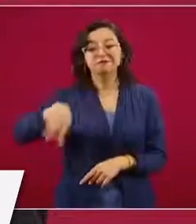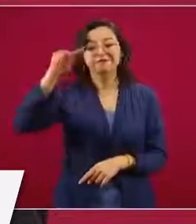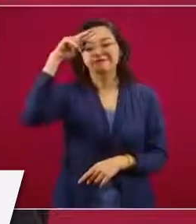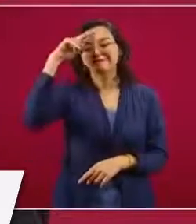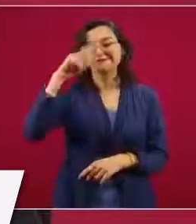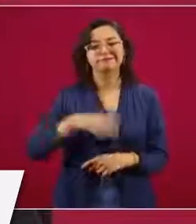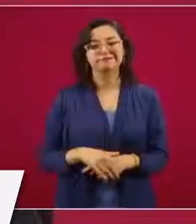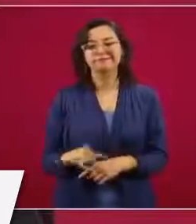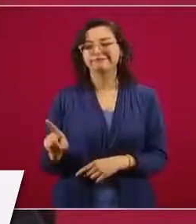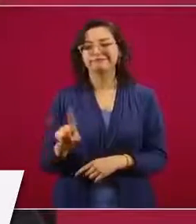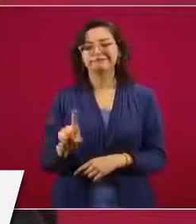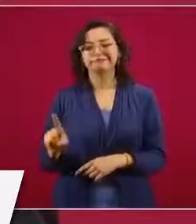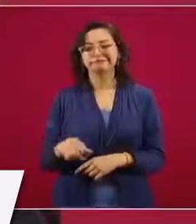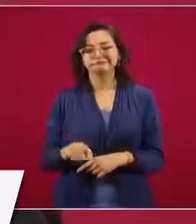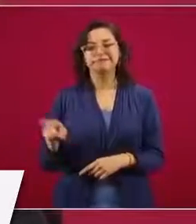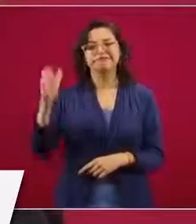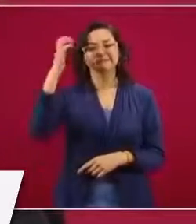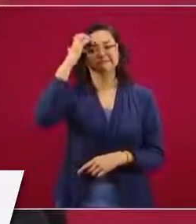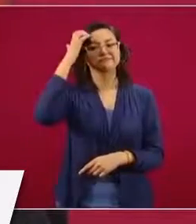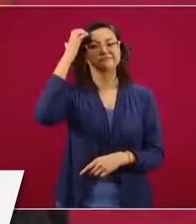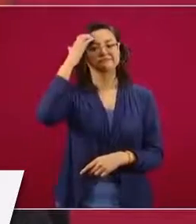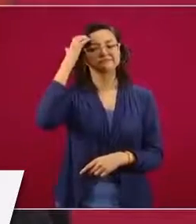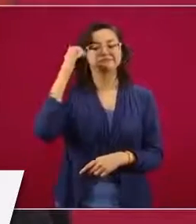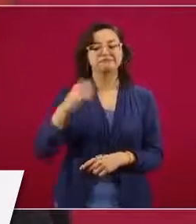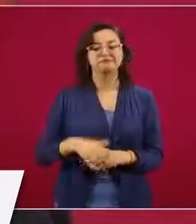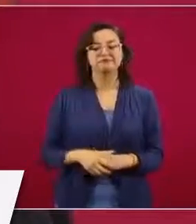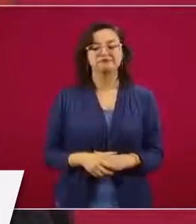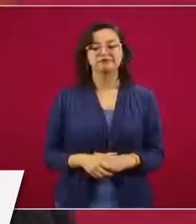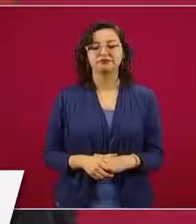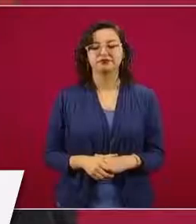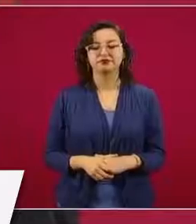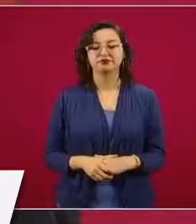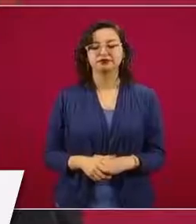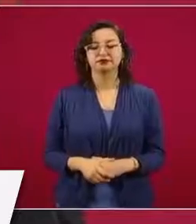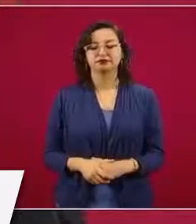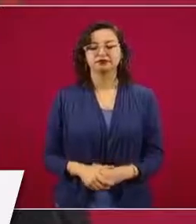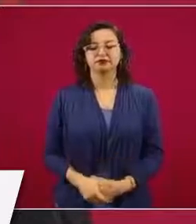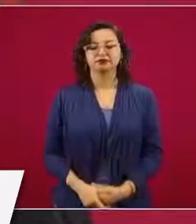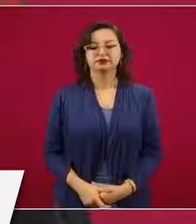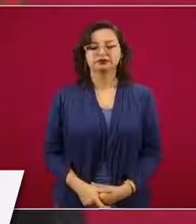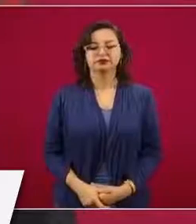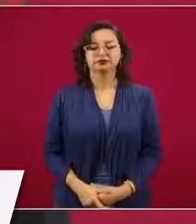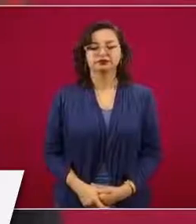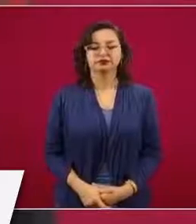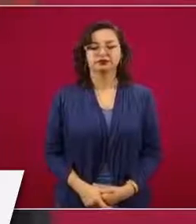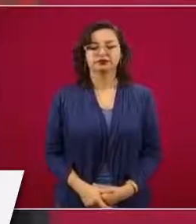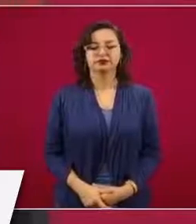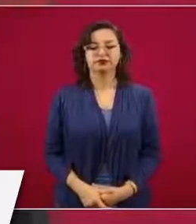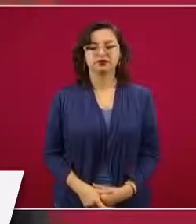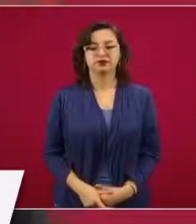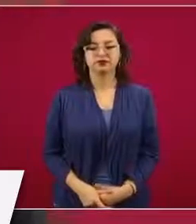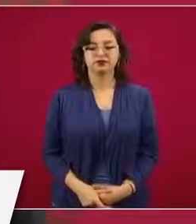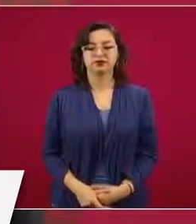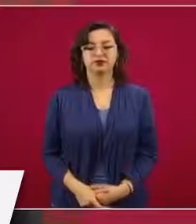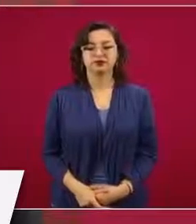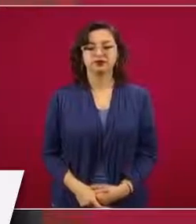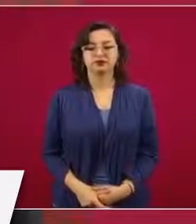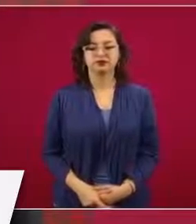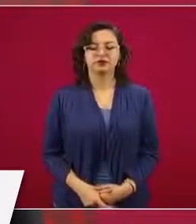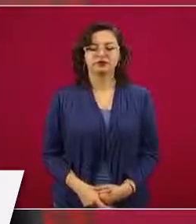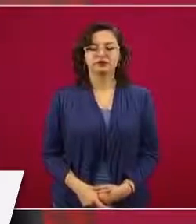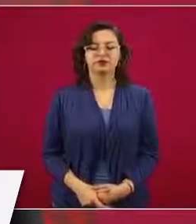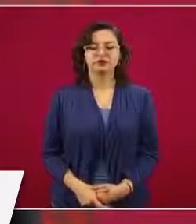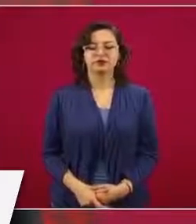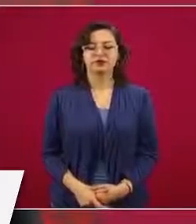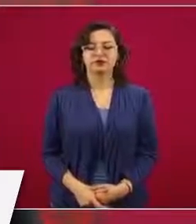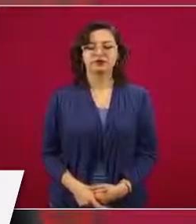ha habido realmente